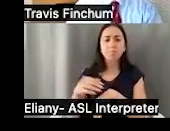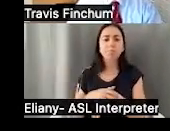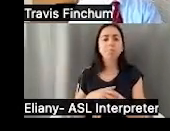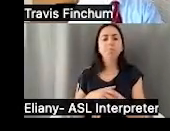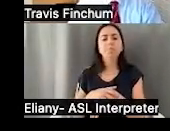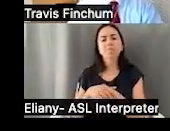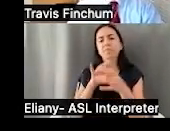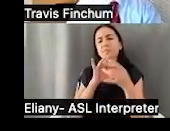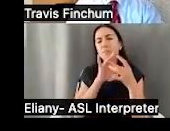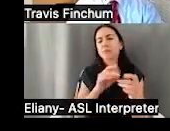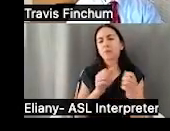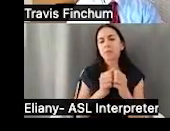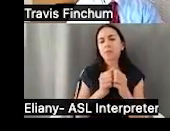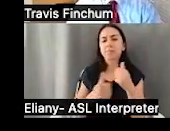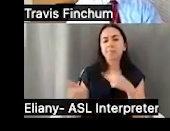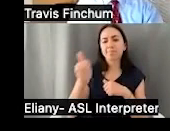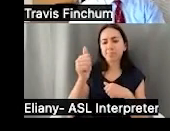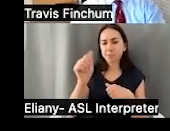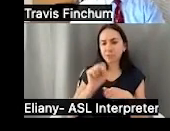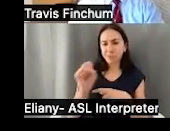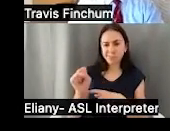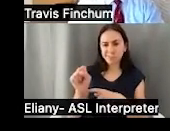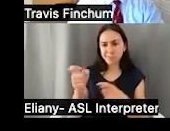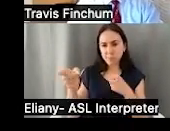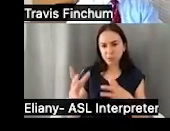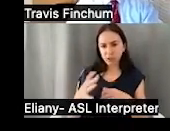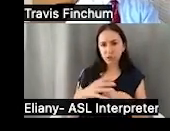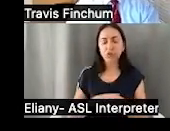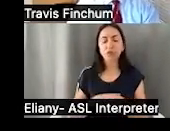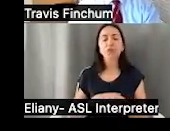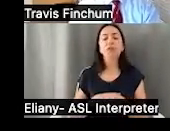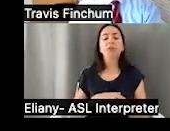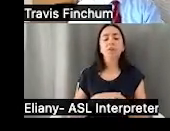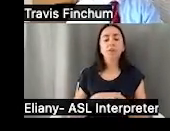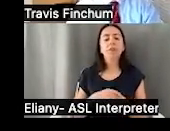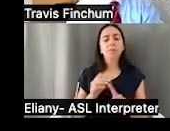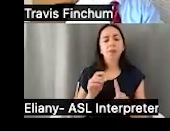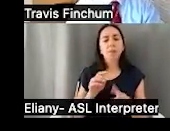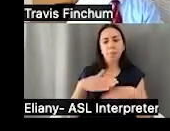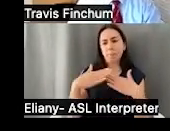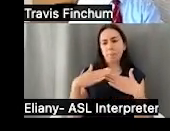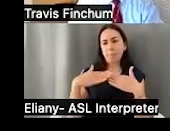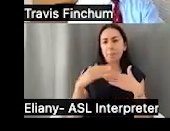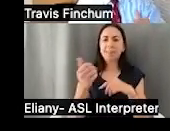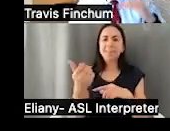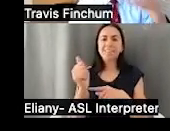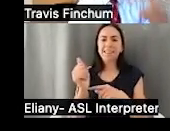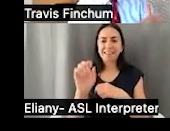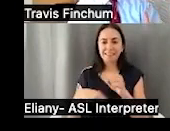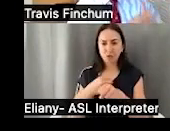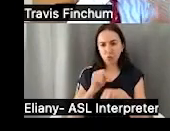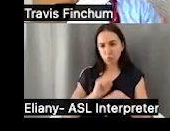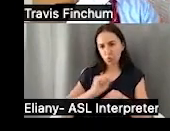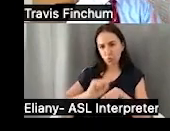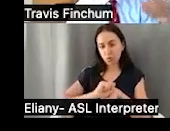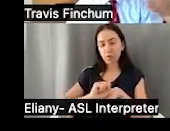son los créditos con la administración de seguro social. Generalmente tienes que tener 10 años de